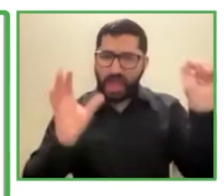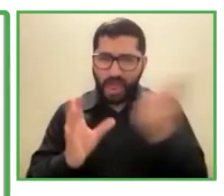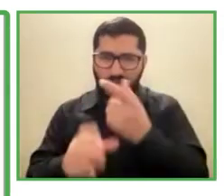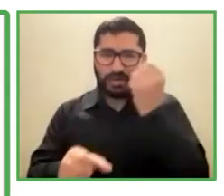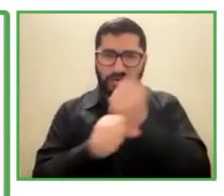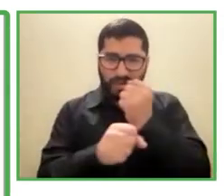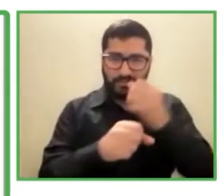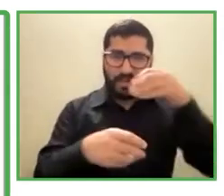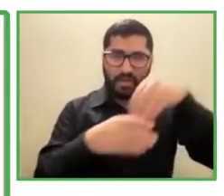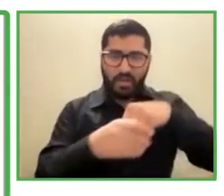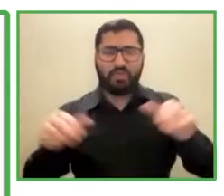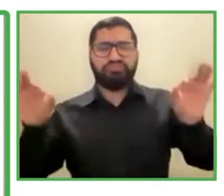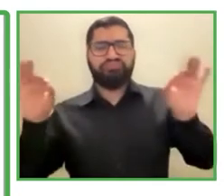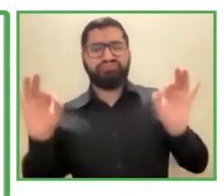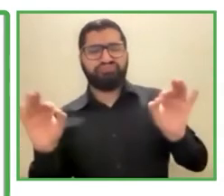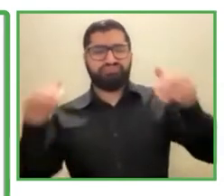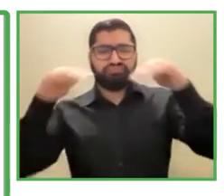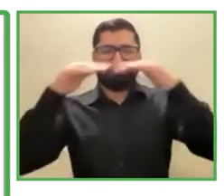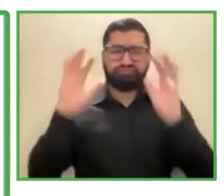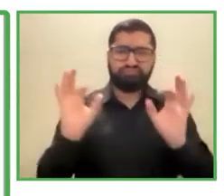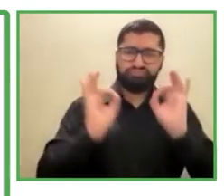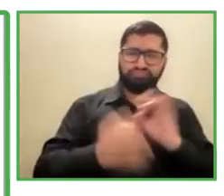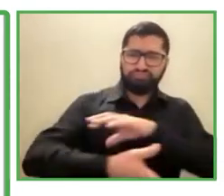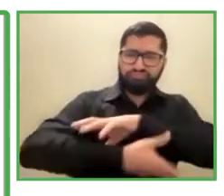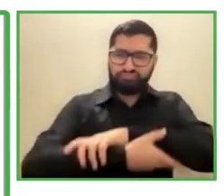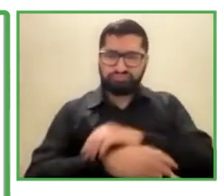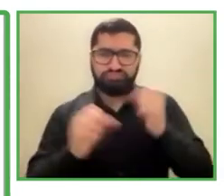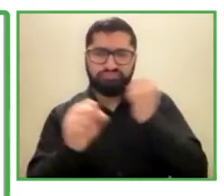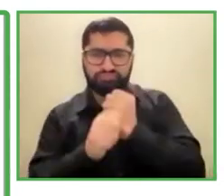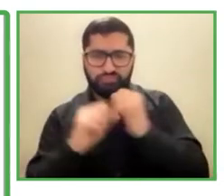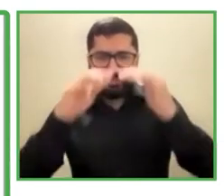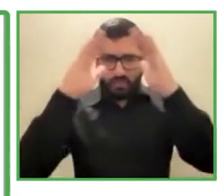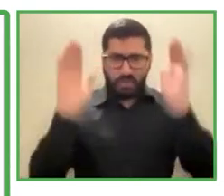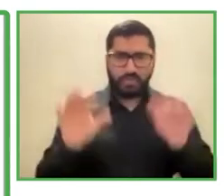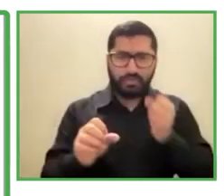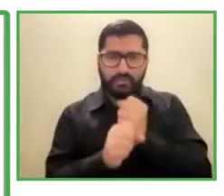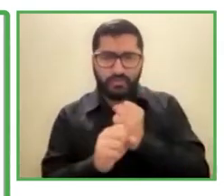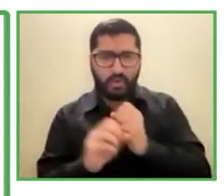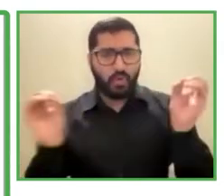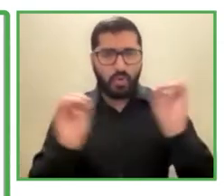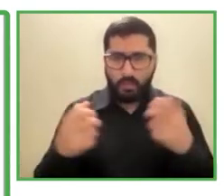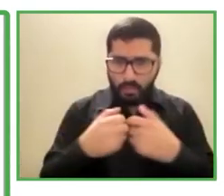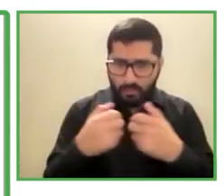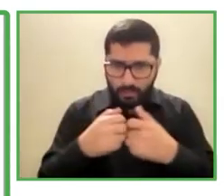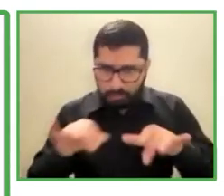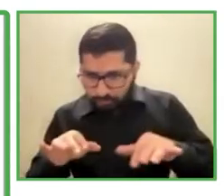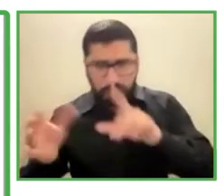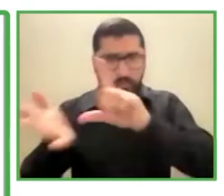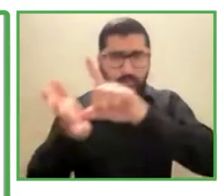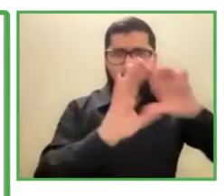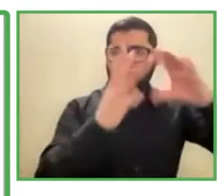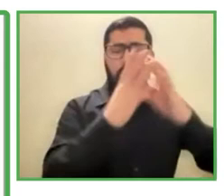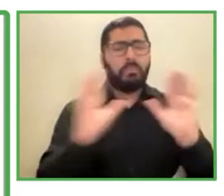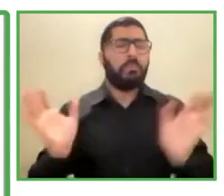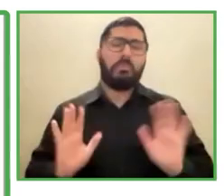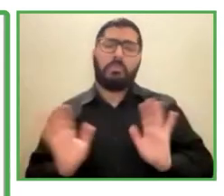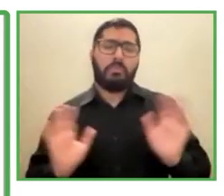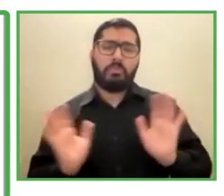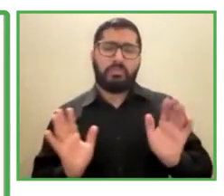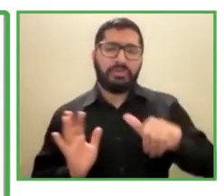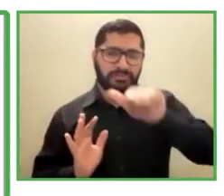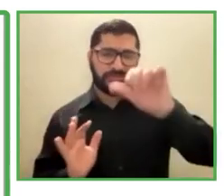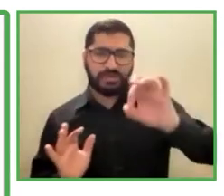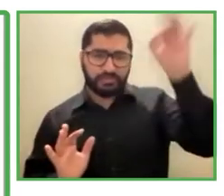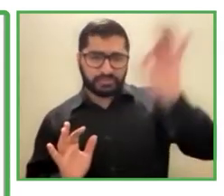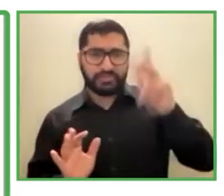hogares y no tenemos oficinas físicas en ningún lugar del mundo. El% de nuestros empleados son personas con discapacidades,